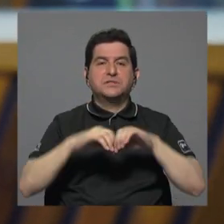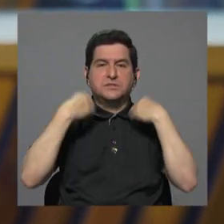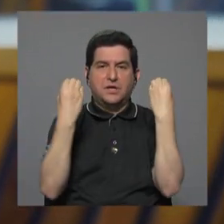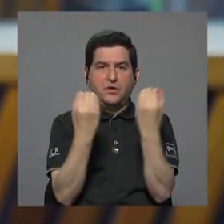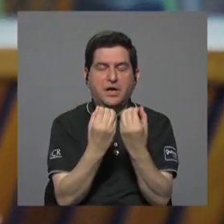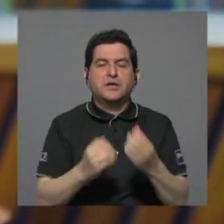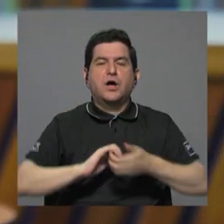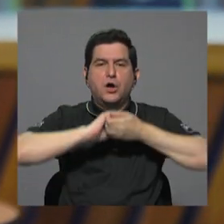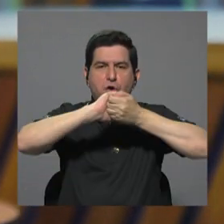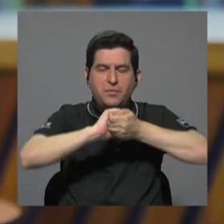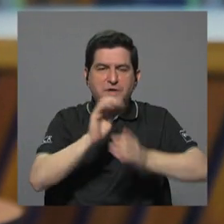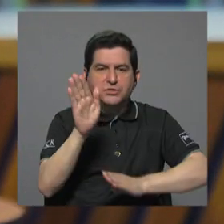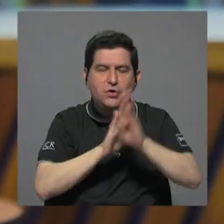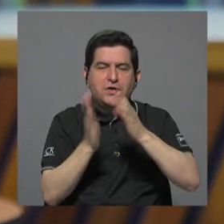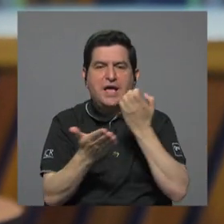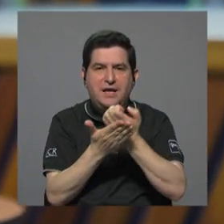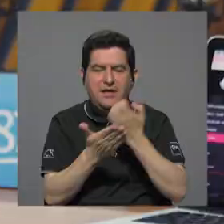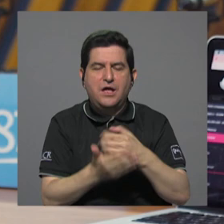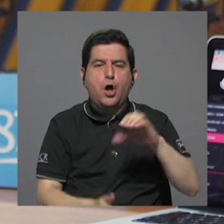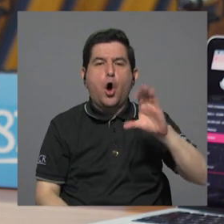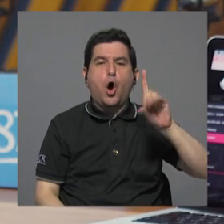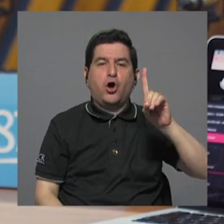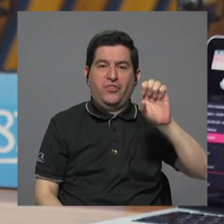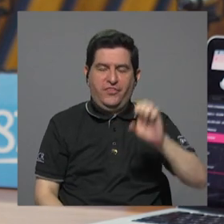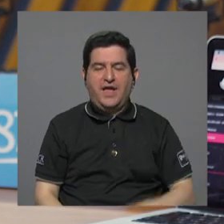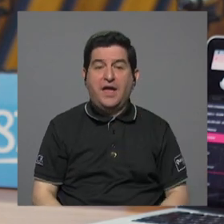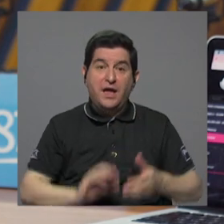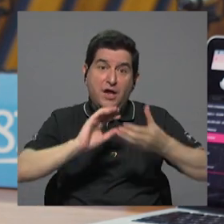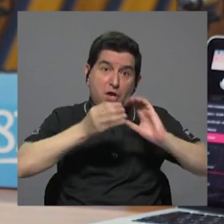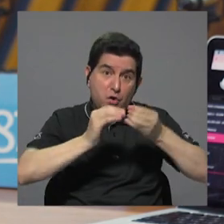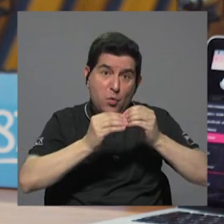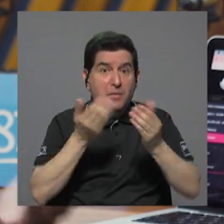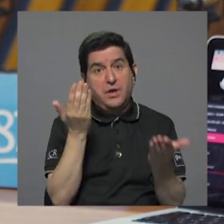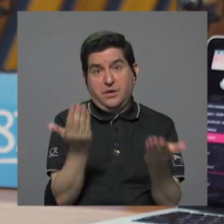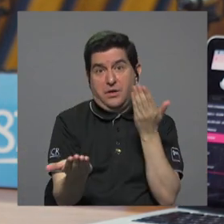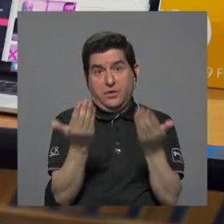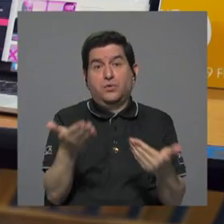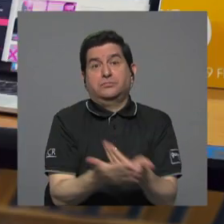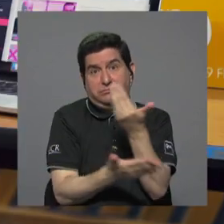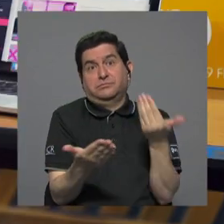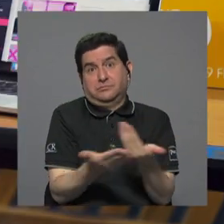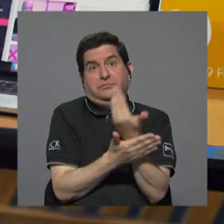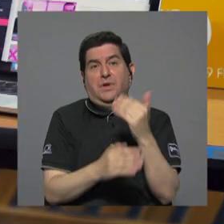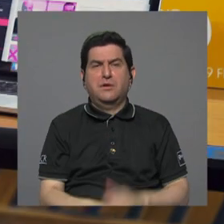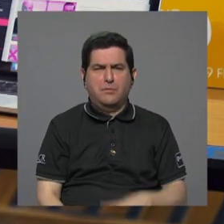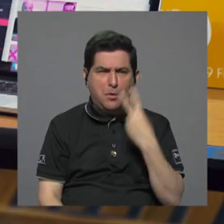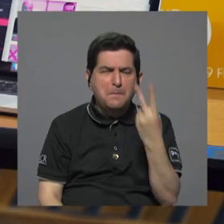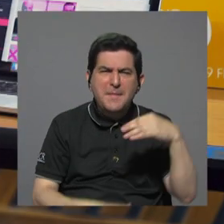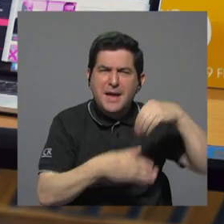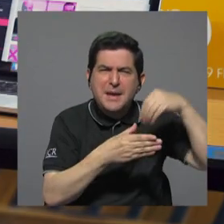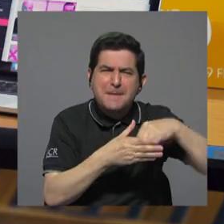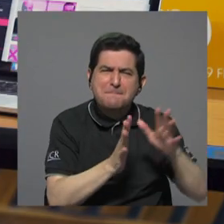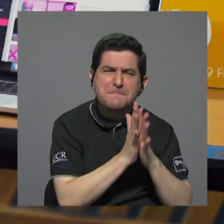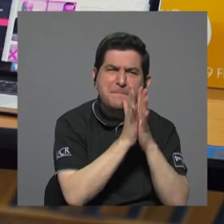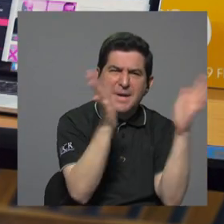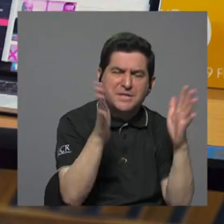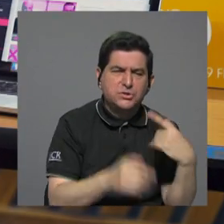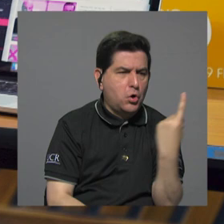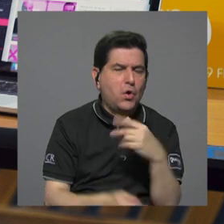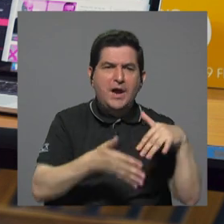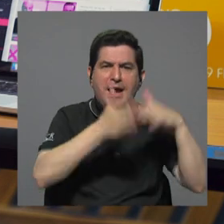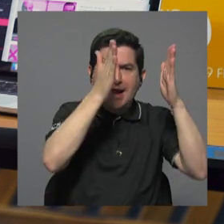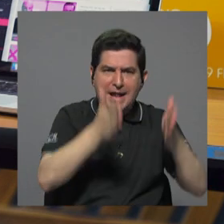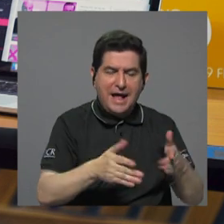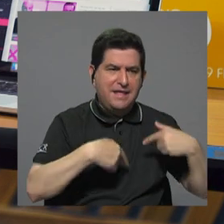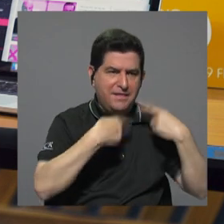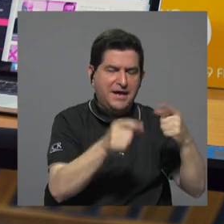para la Cooperación y el Desarrollo Económicos, la OCDE, según sus datos comparables más recientes. Hay que ver la inversión pública por estudiante que